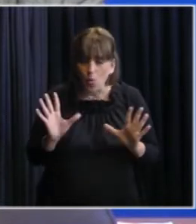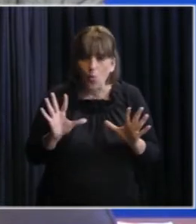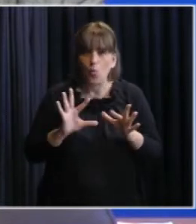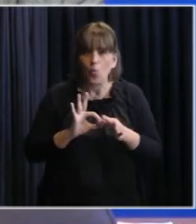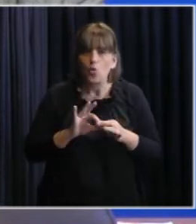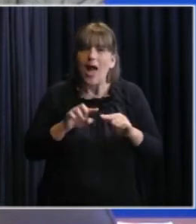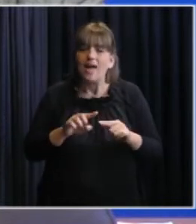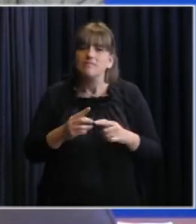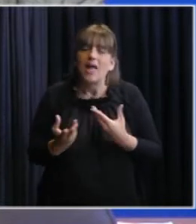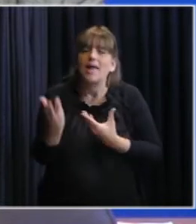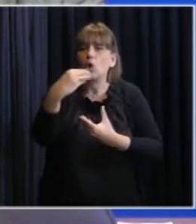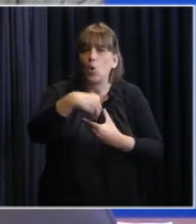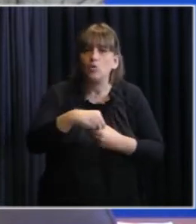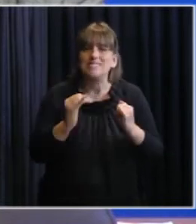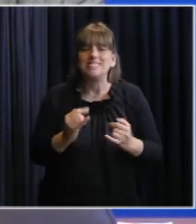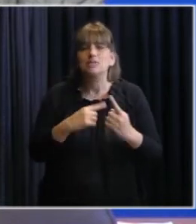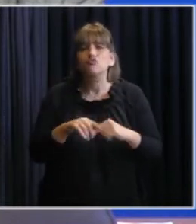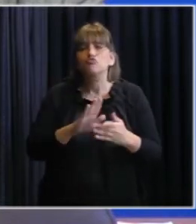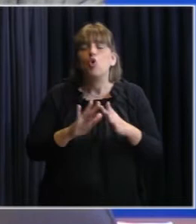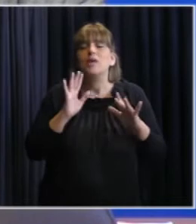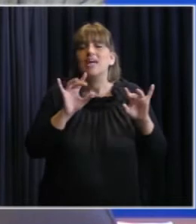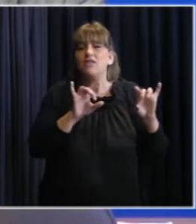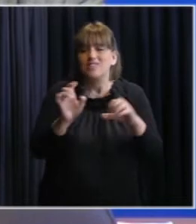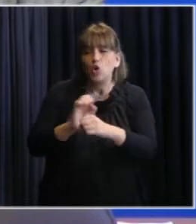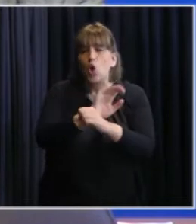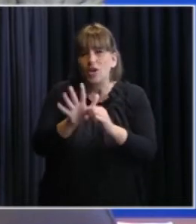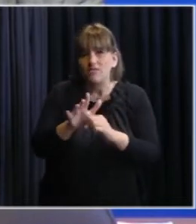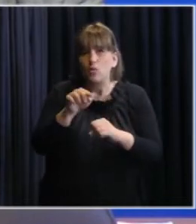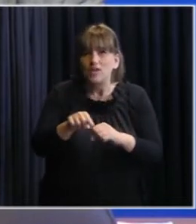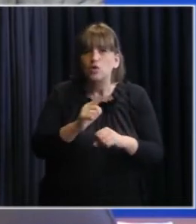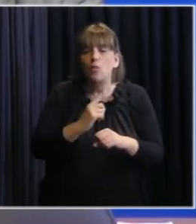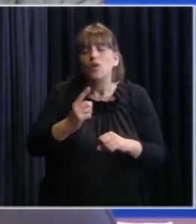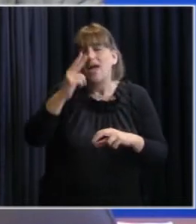donde se incluye a la infección por coronavirus como enfermedad profesional